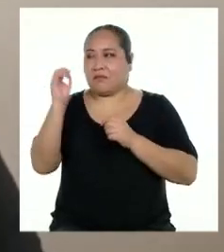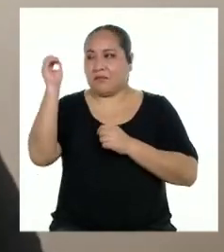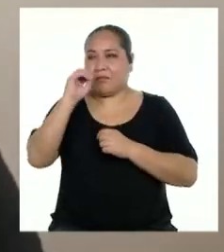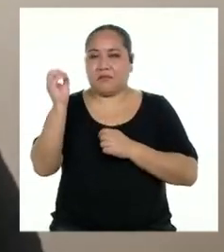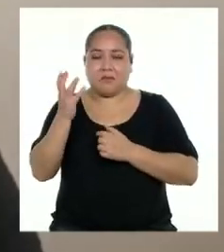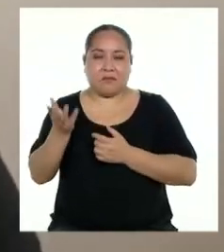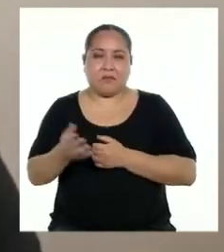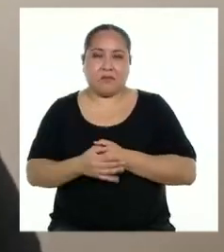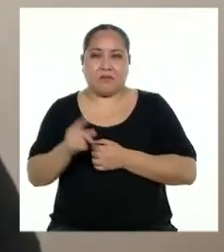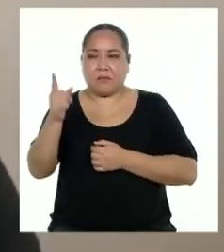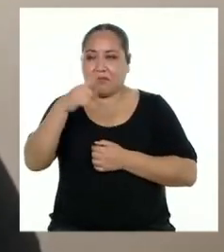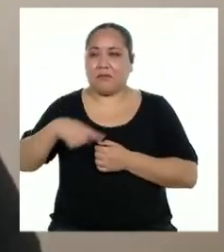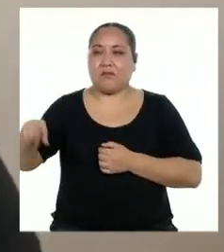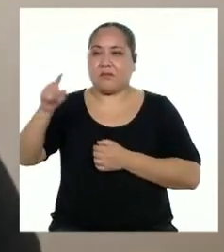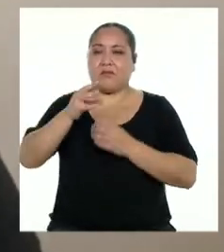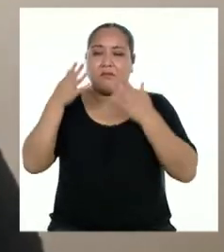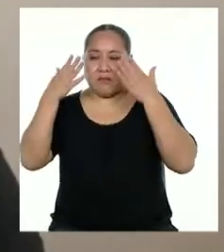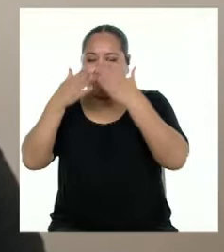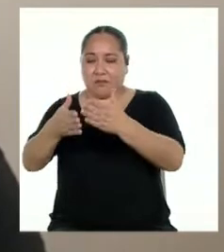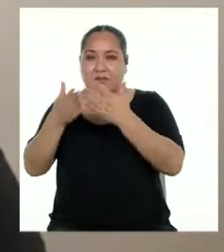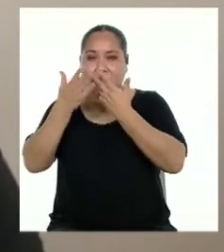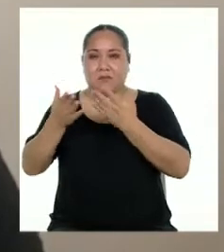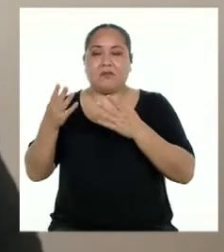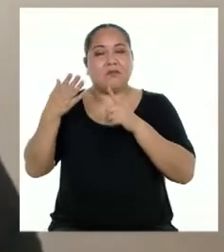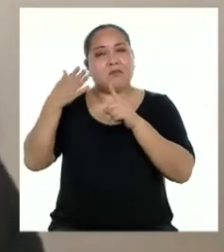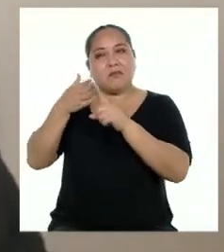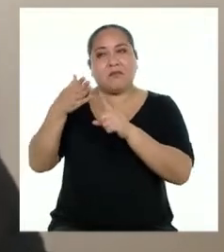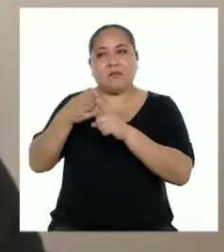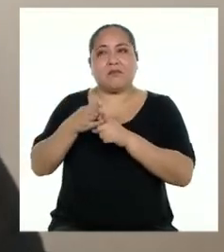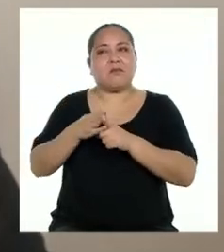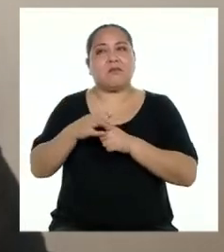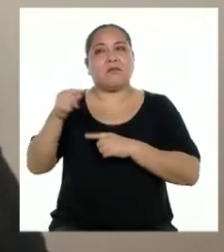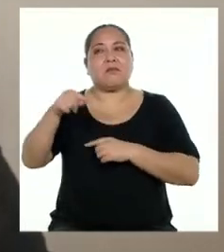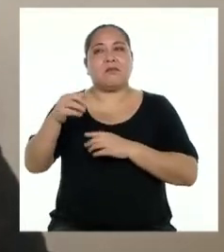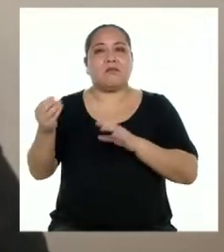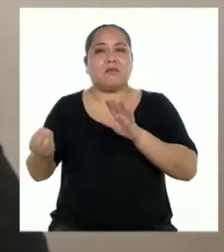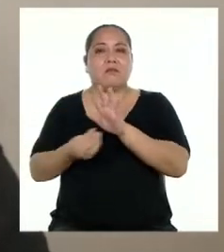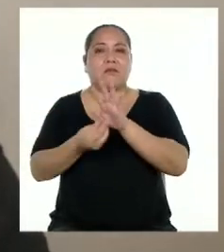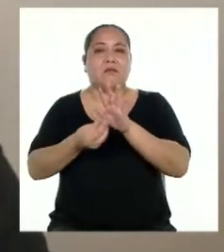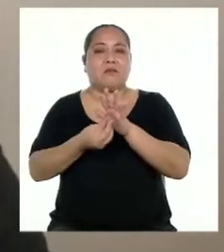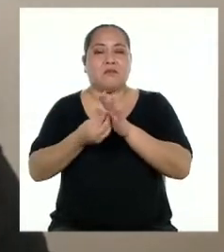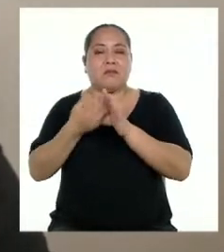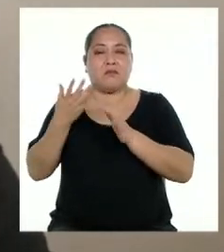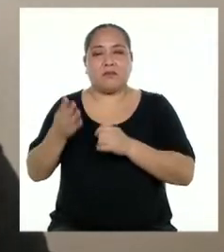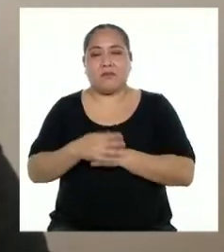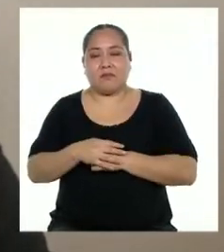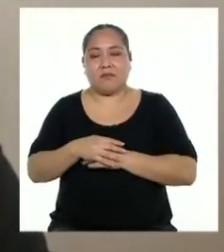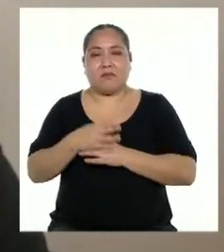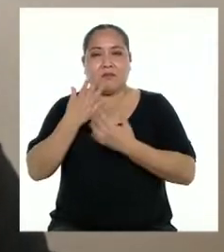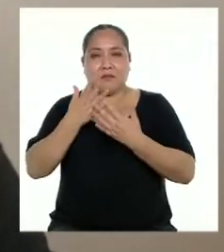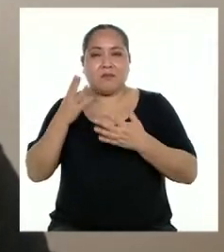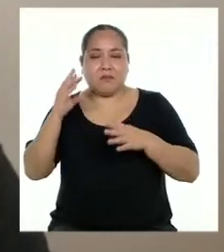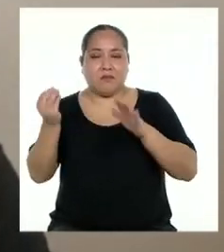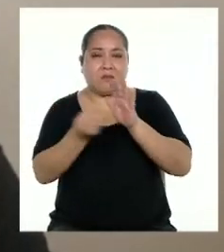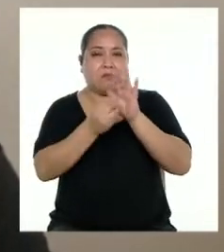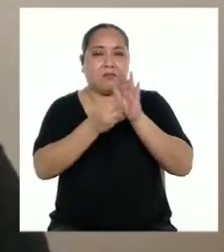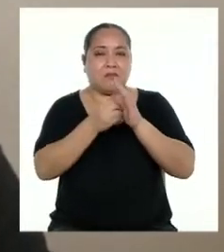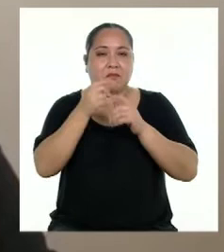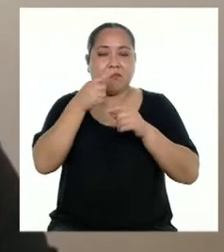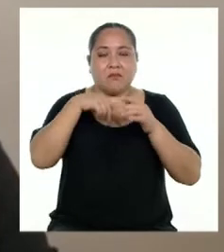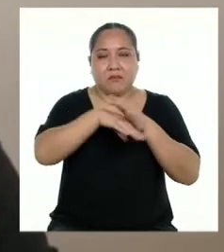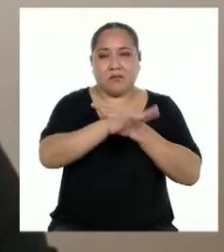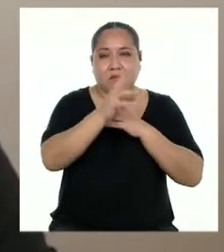tienen que ser hechos puntuales. Declaraciones que atribuyamos a nuestros protagonistas o